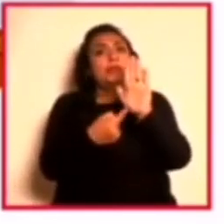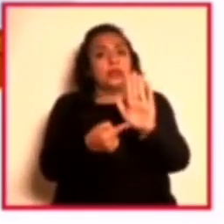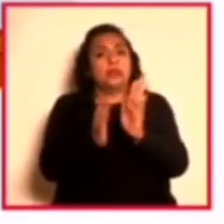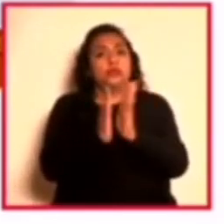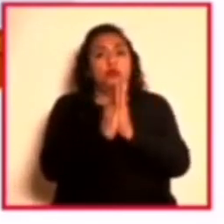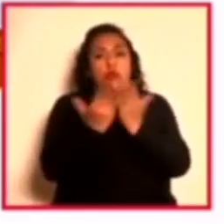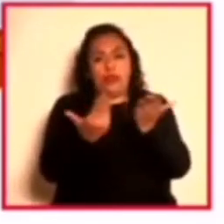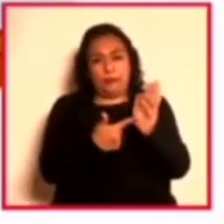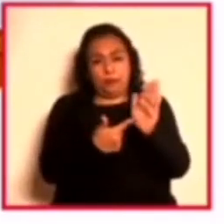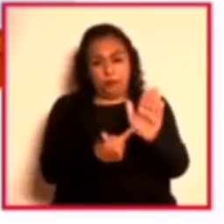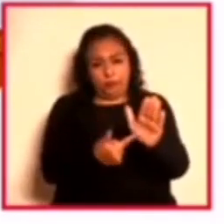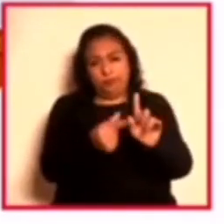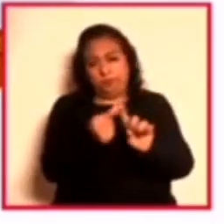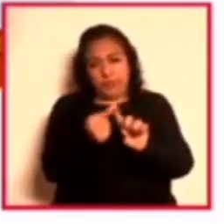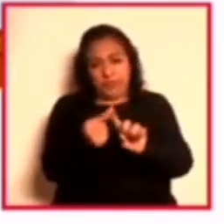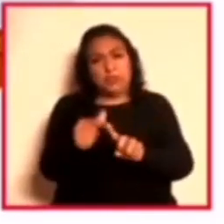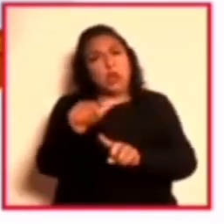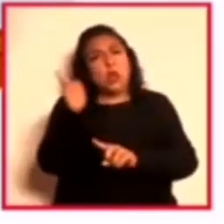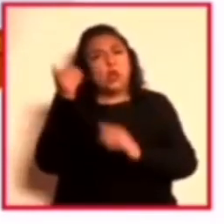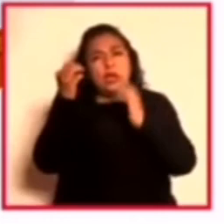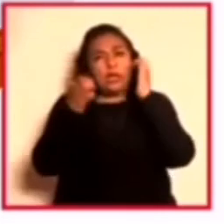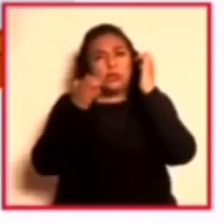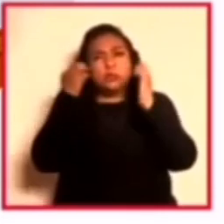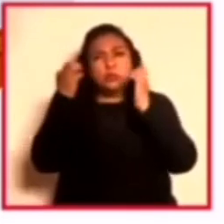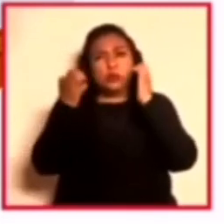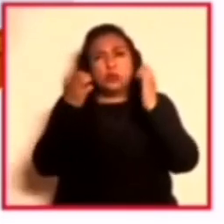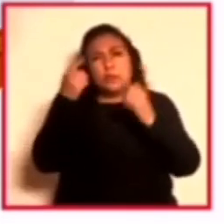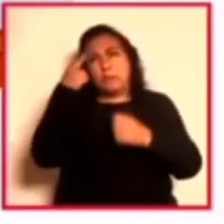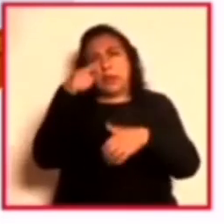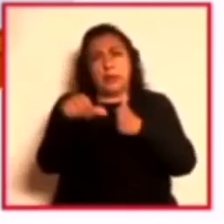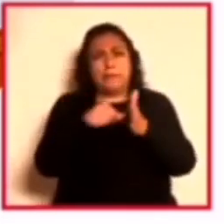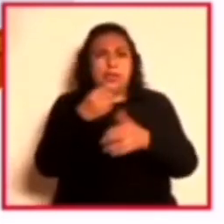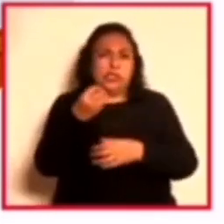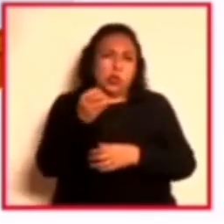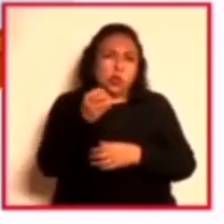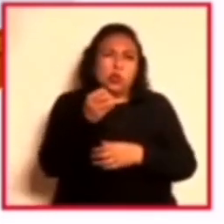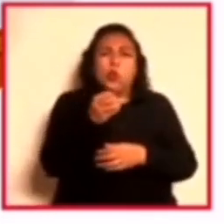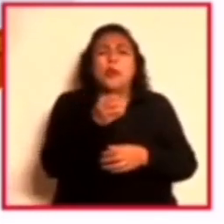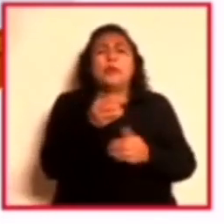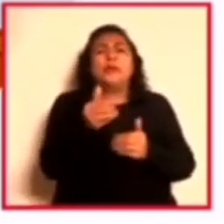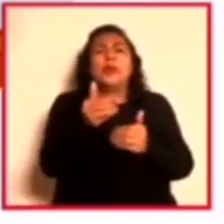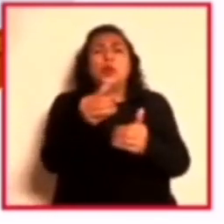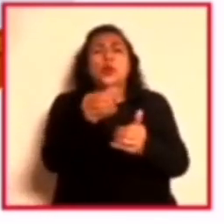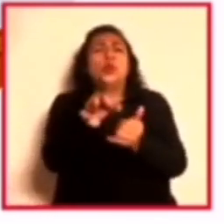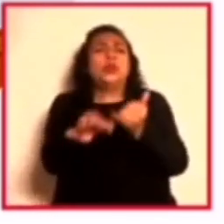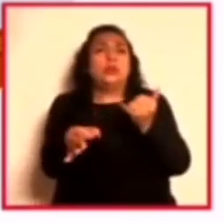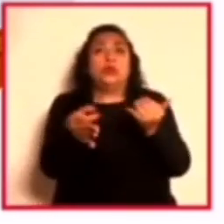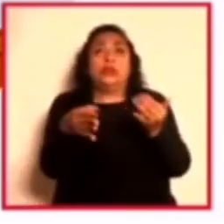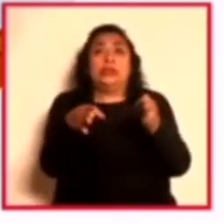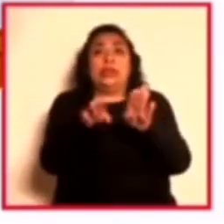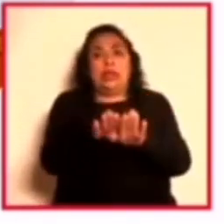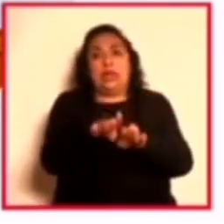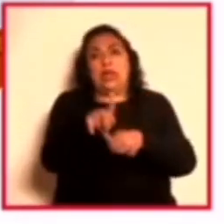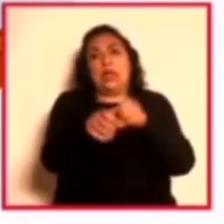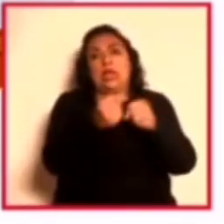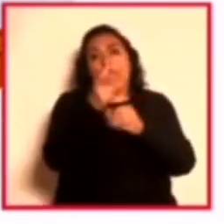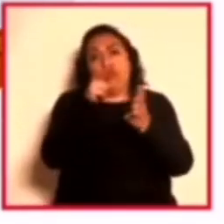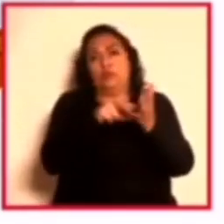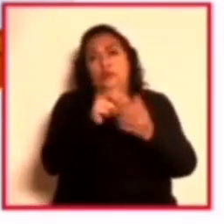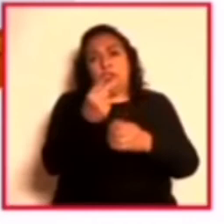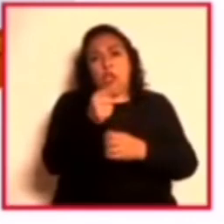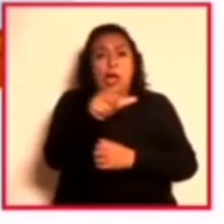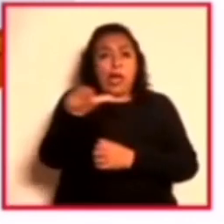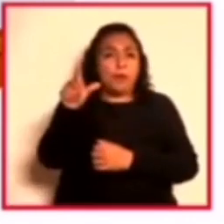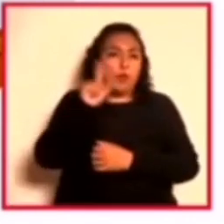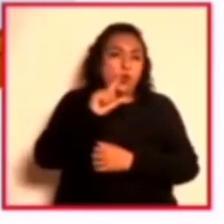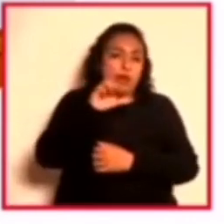y otra exposición para octubre, finales de año, para cerrar este año de Mariana Jampolsky. Y por